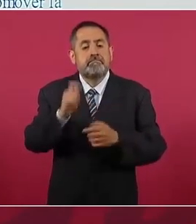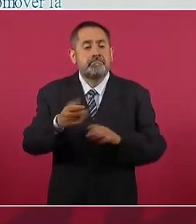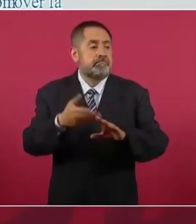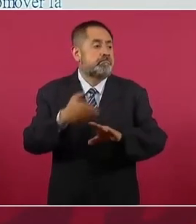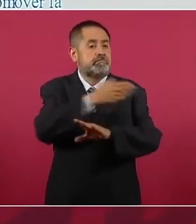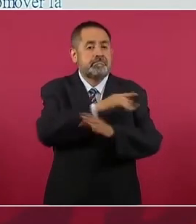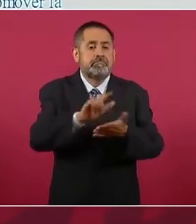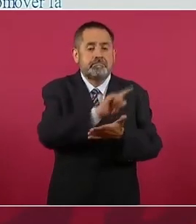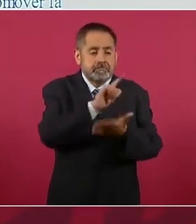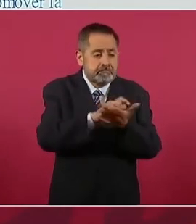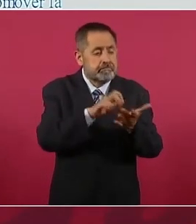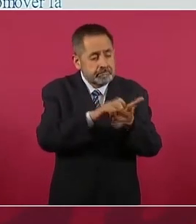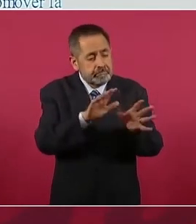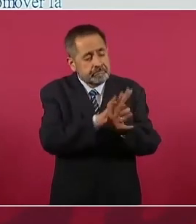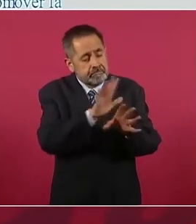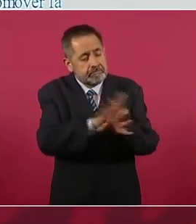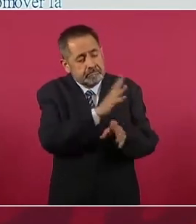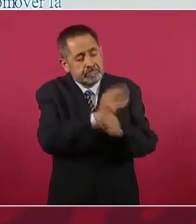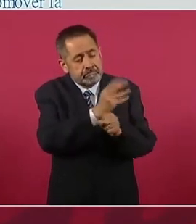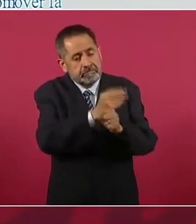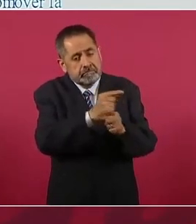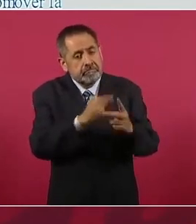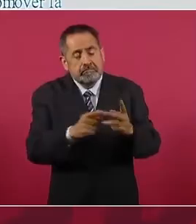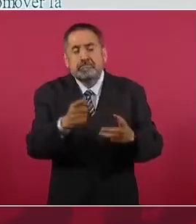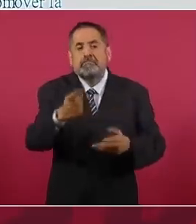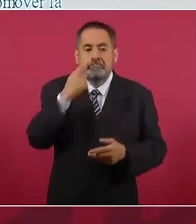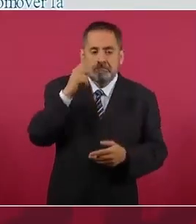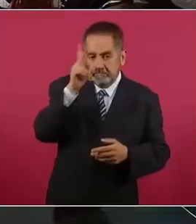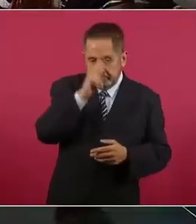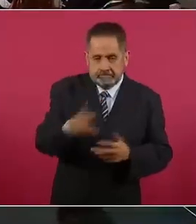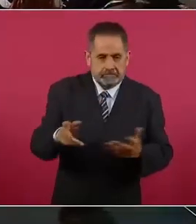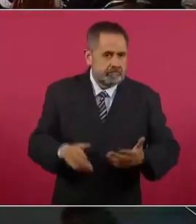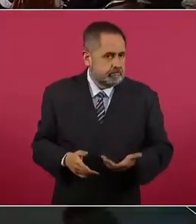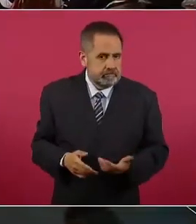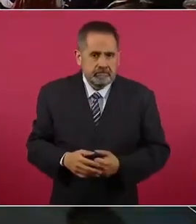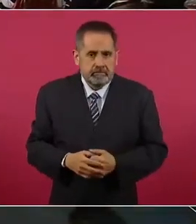estas reformas constitucionales. Por ejemplo,